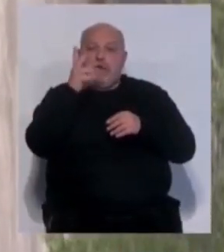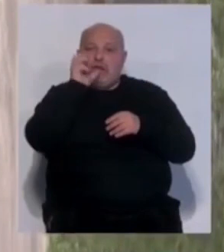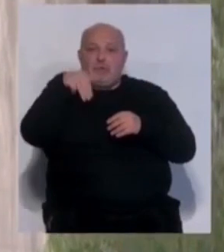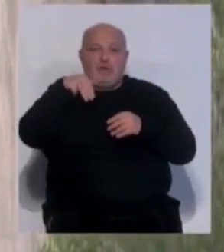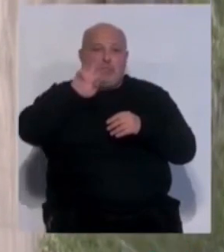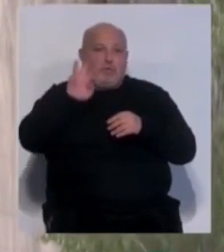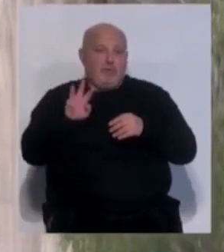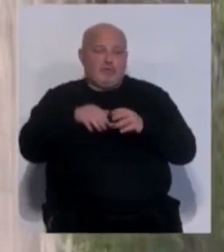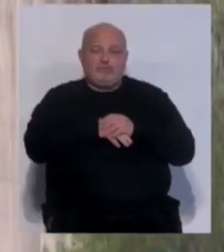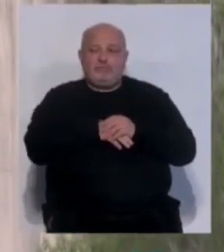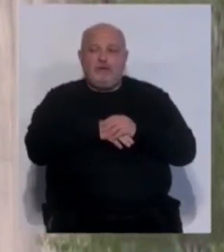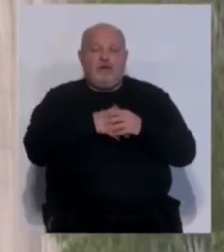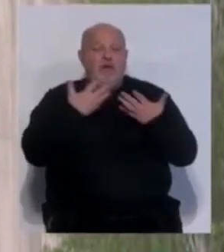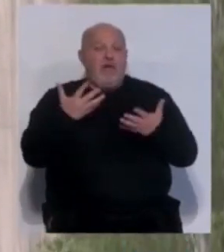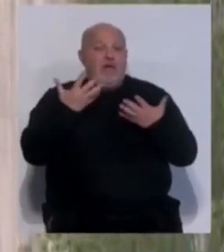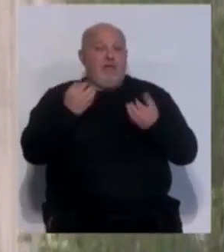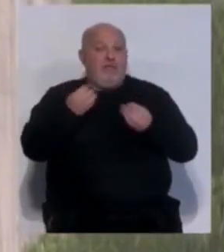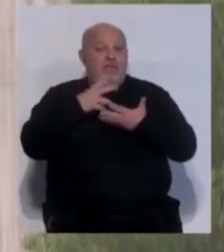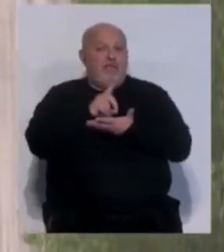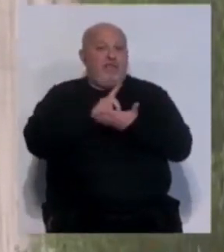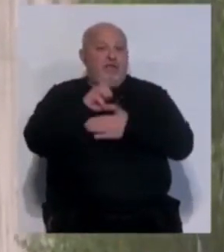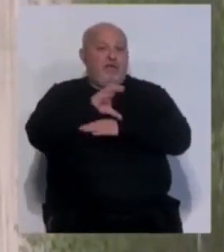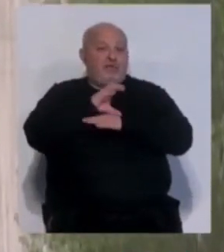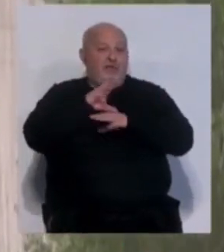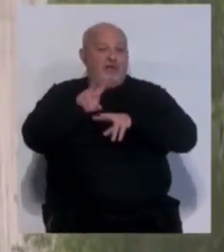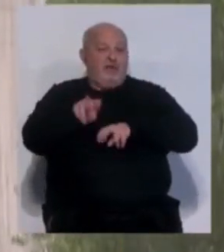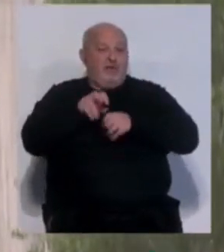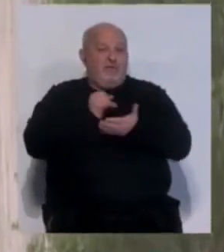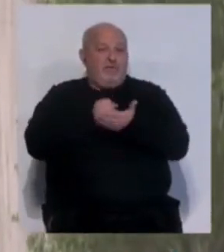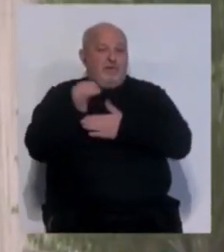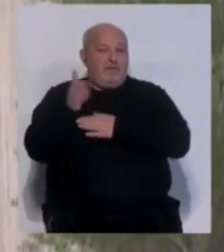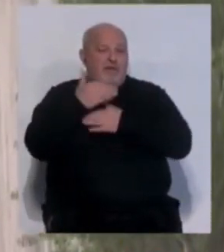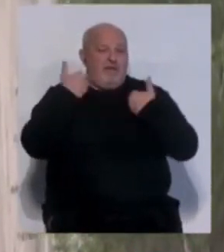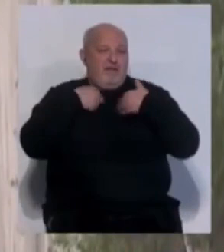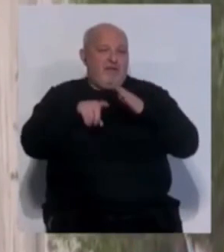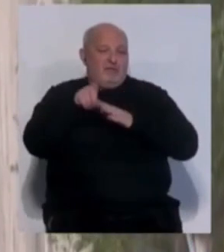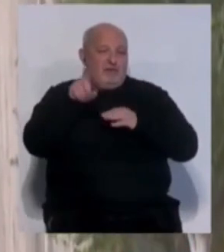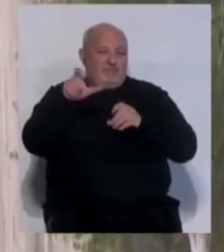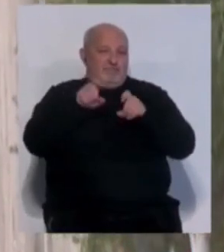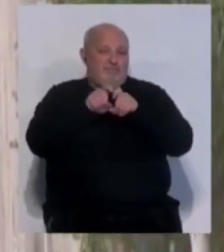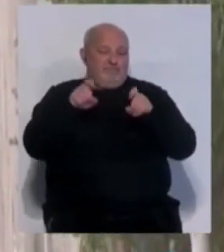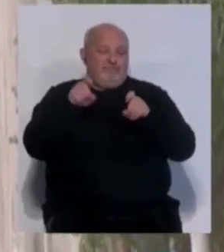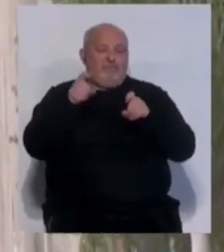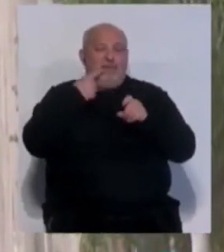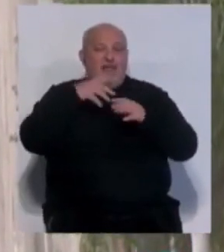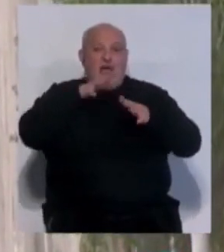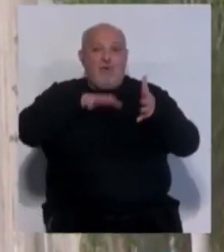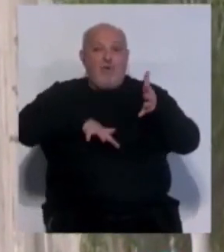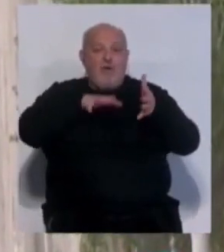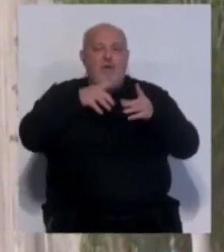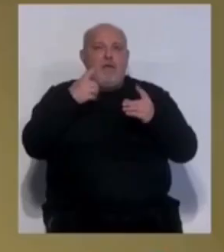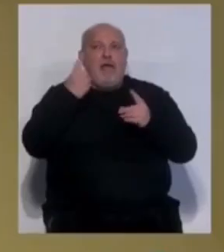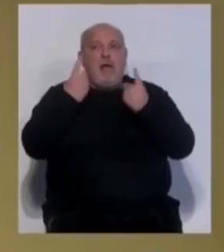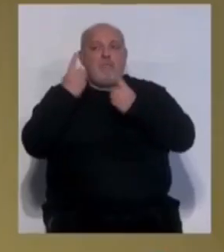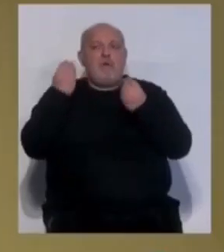hectómetros cúbicos. Según datos actualizados de la Consejería de Agricultura, Pesca, Agua y Desarrollo Rural, los embalses que se encuentran en